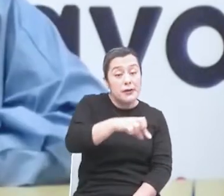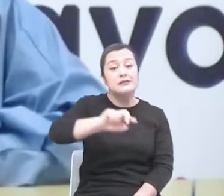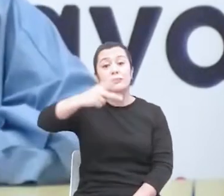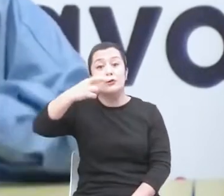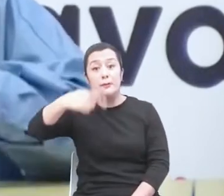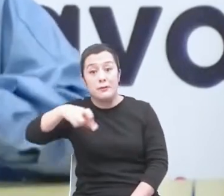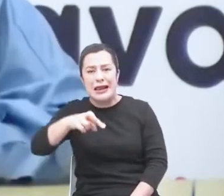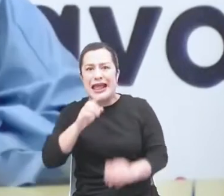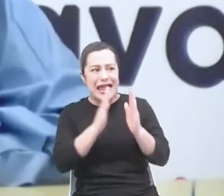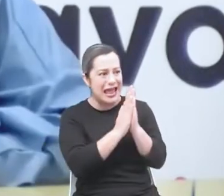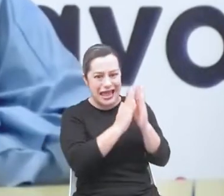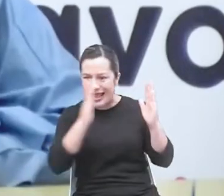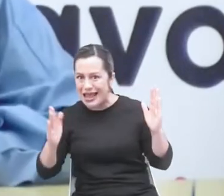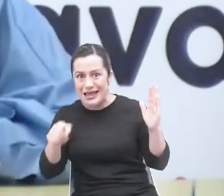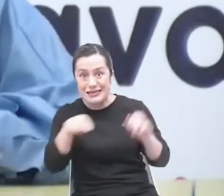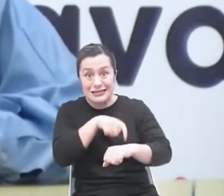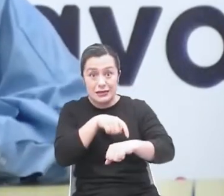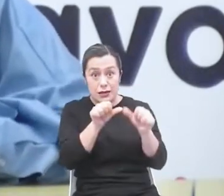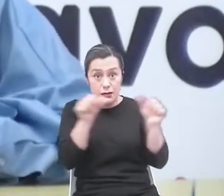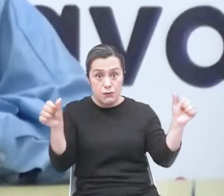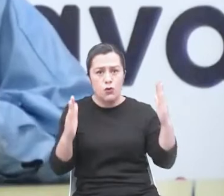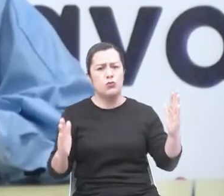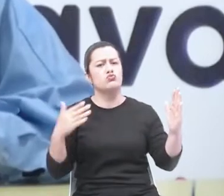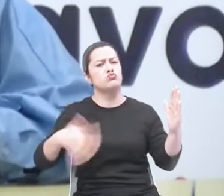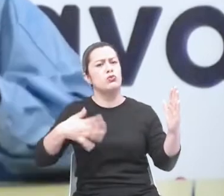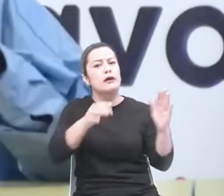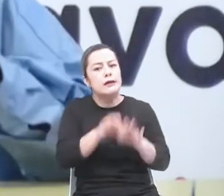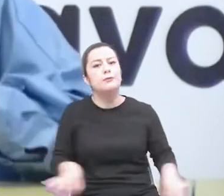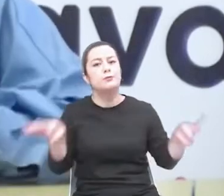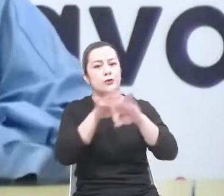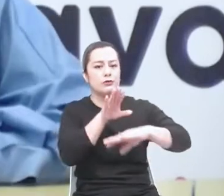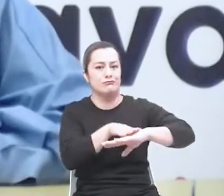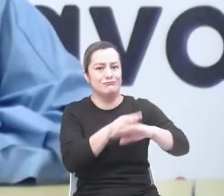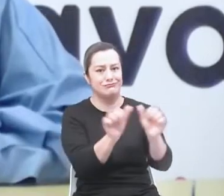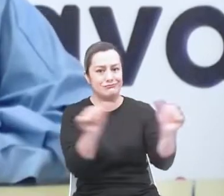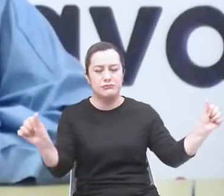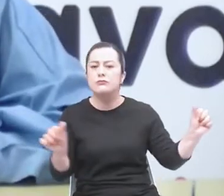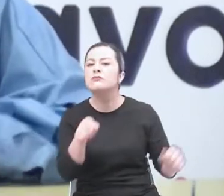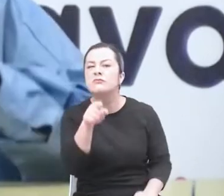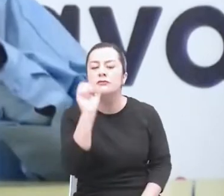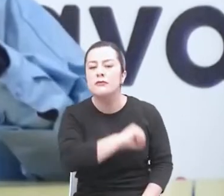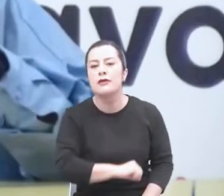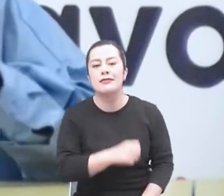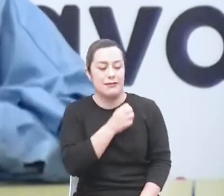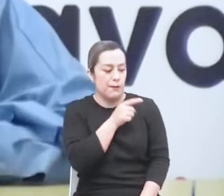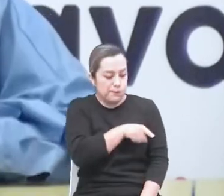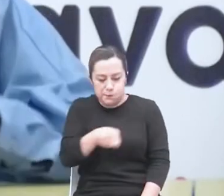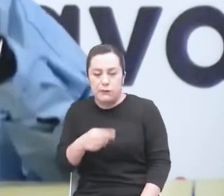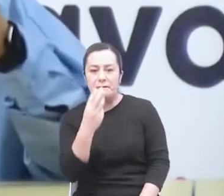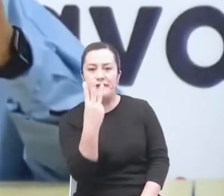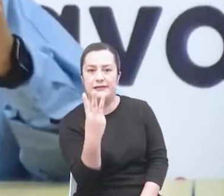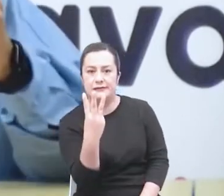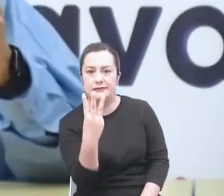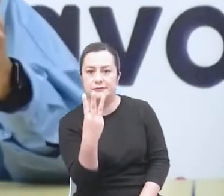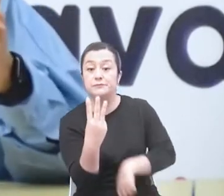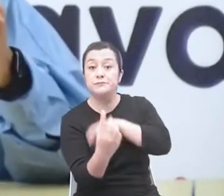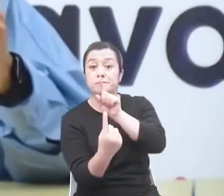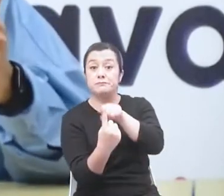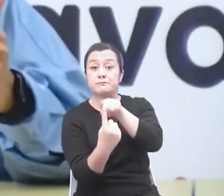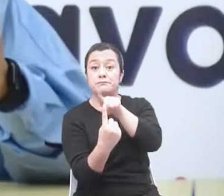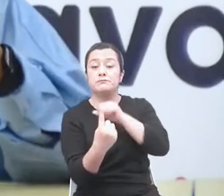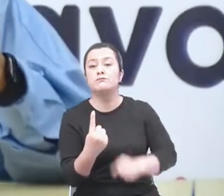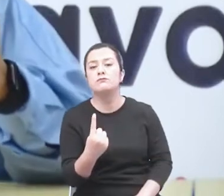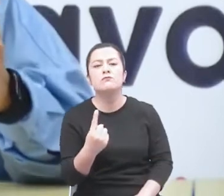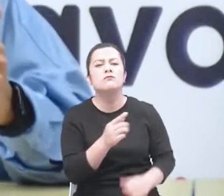un bloque muy importante donde vamos a contar con tres elementos fundamentales. Primero, resultados